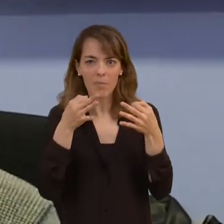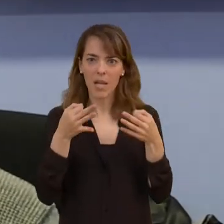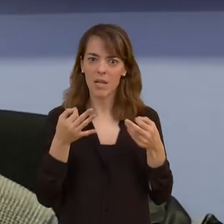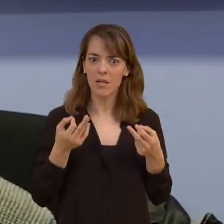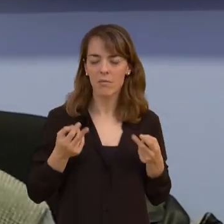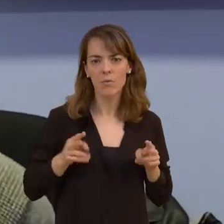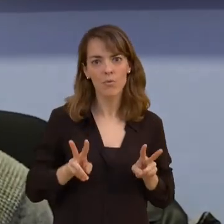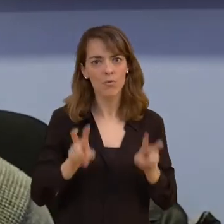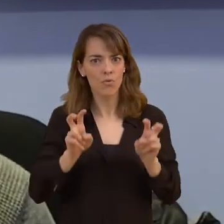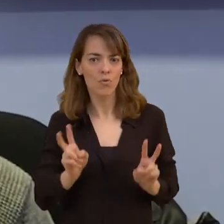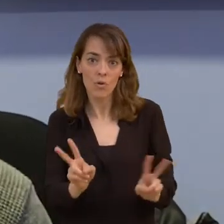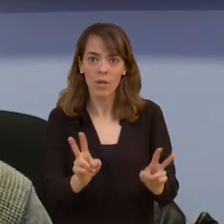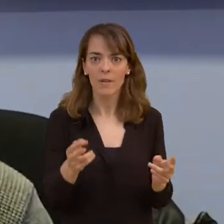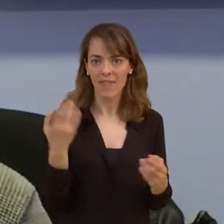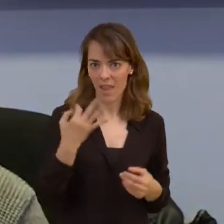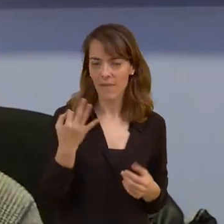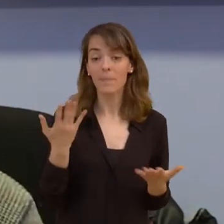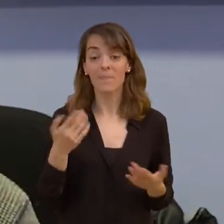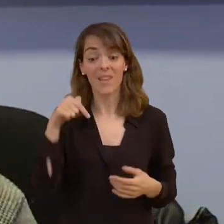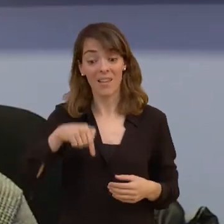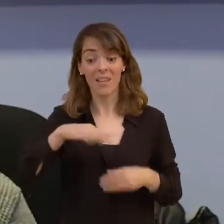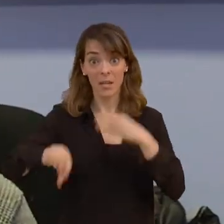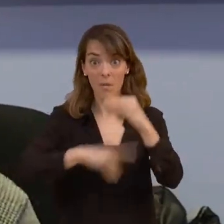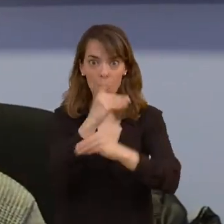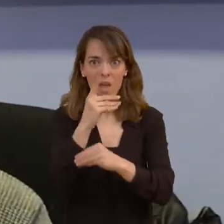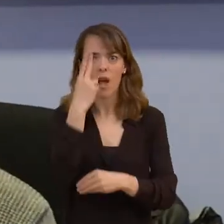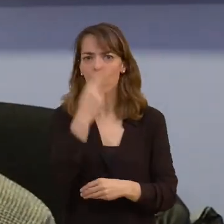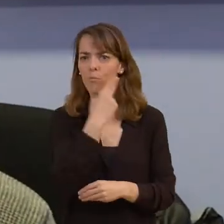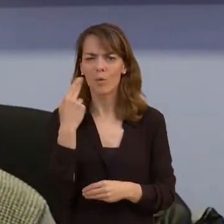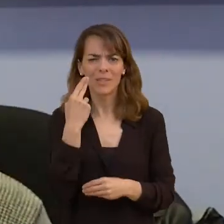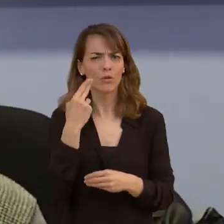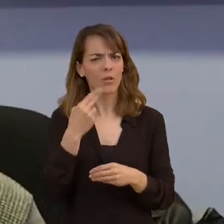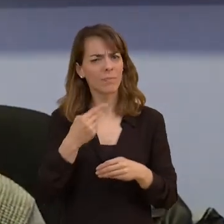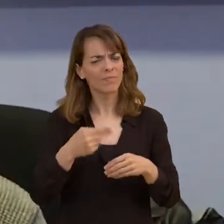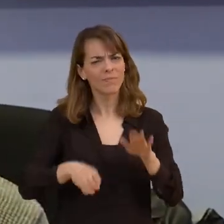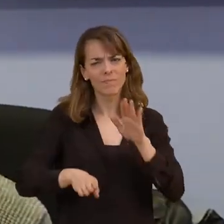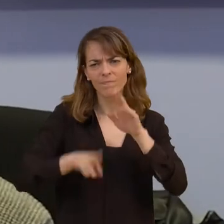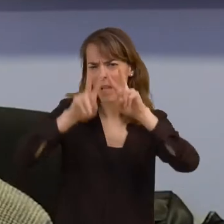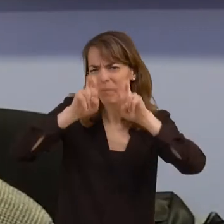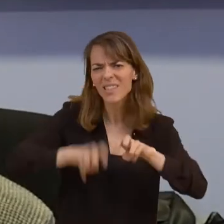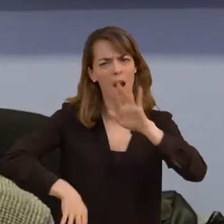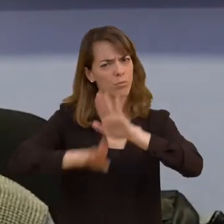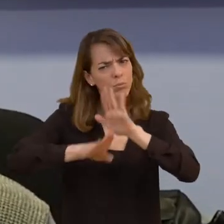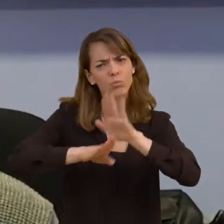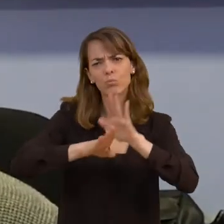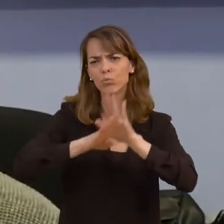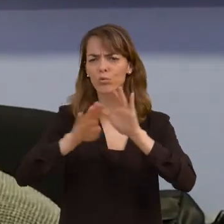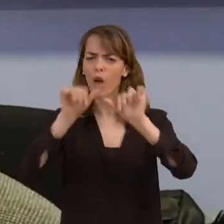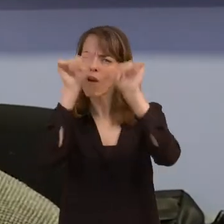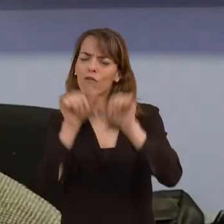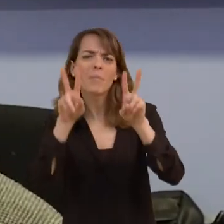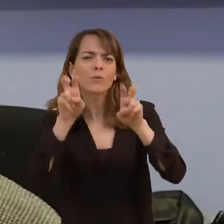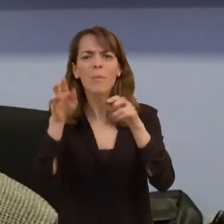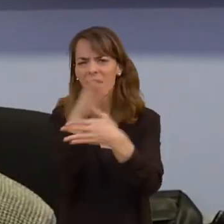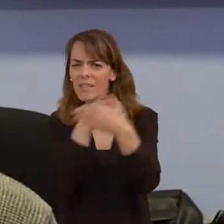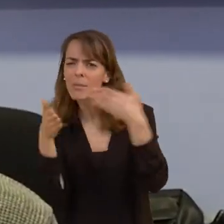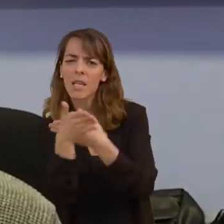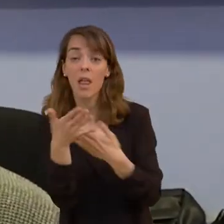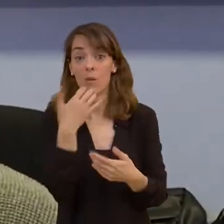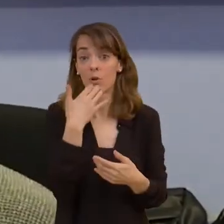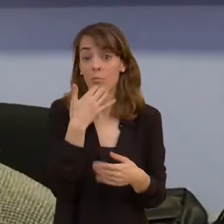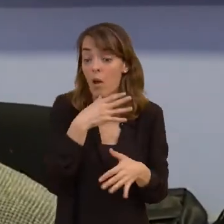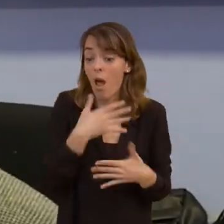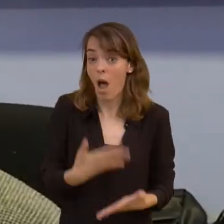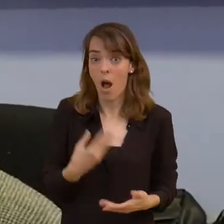Desde Mirá lo que te digo tenemos el compromiso de siempre estar investigando nuevas formas de hacer accesible contenido